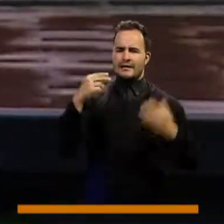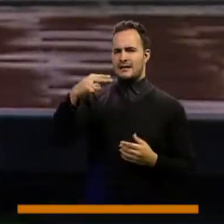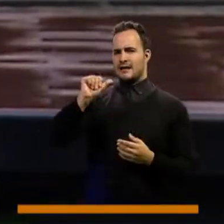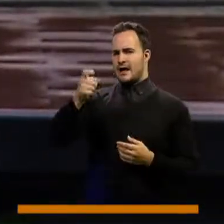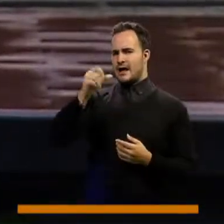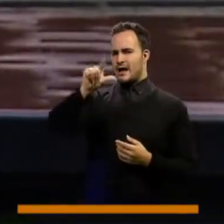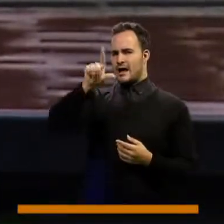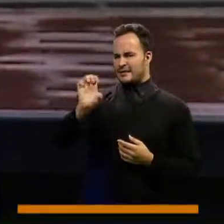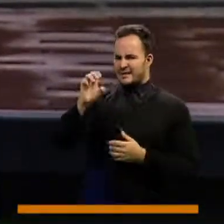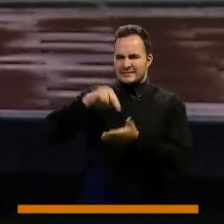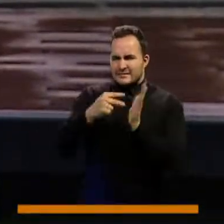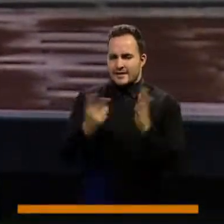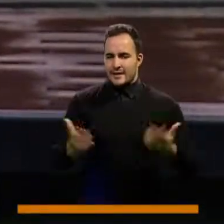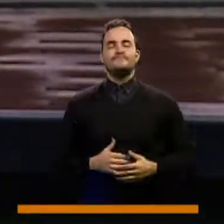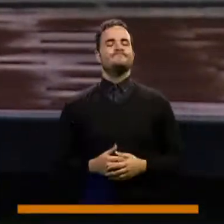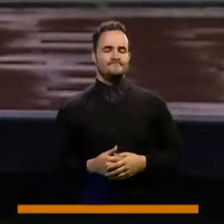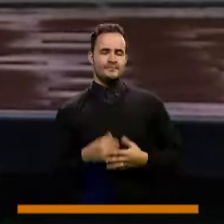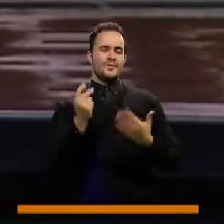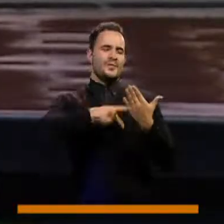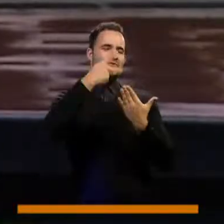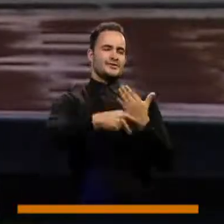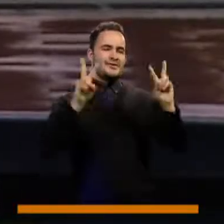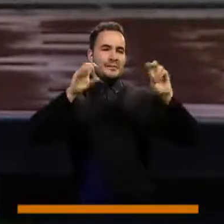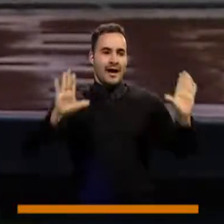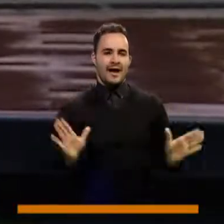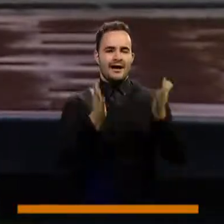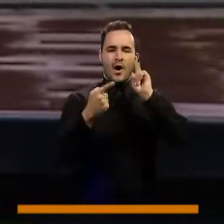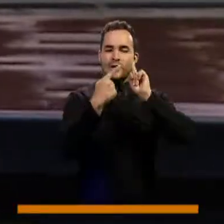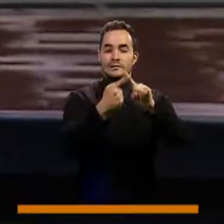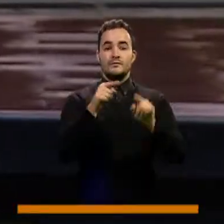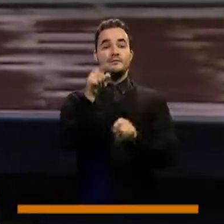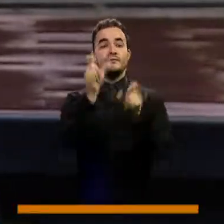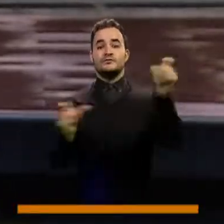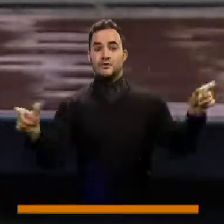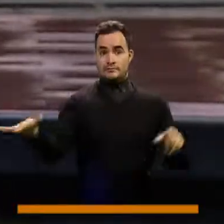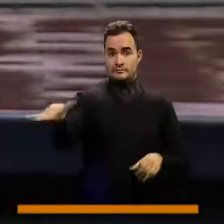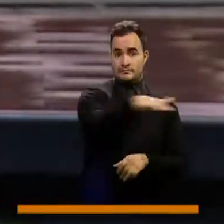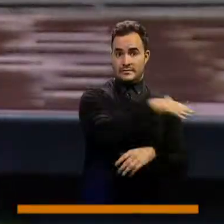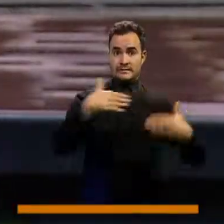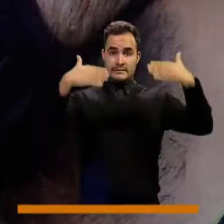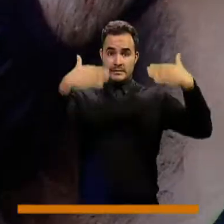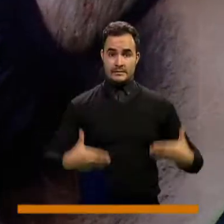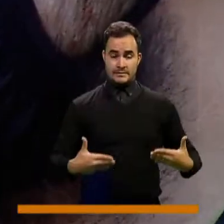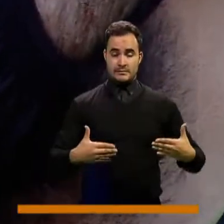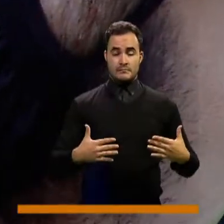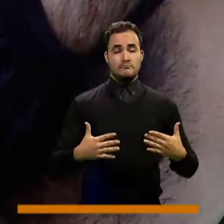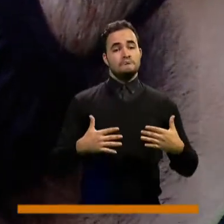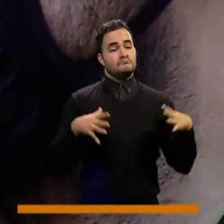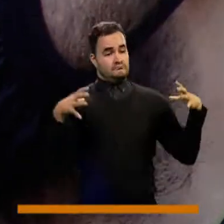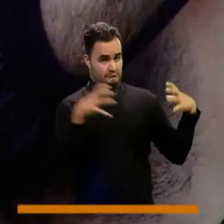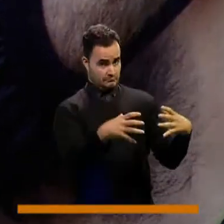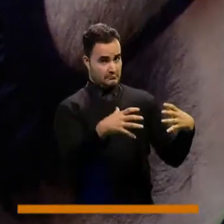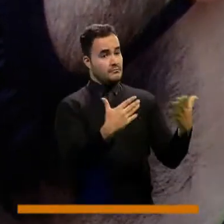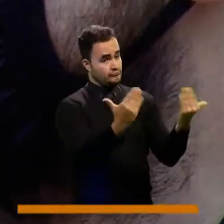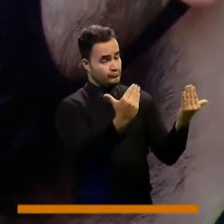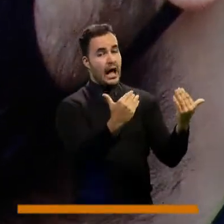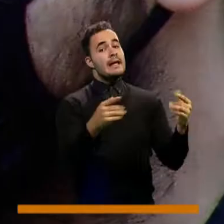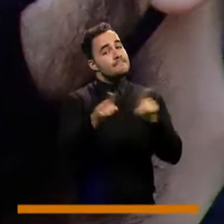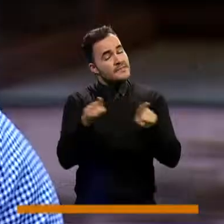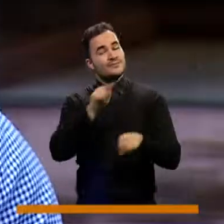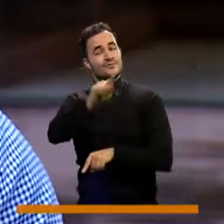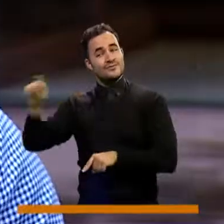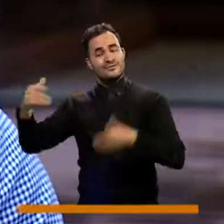para invitar a las personas con discapacidad, pero también a las personas sin discapacidad, a